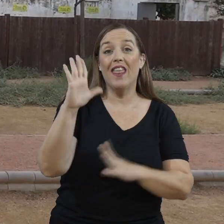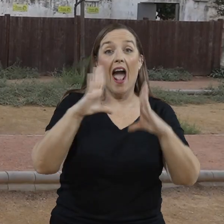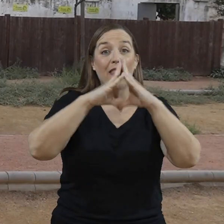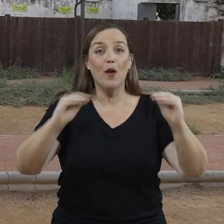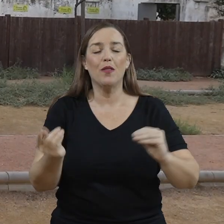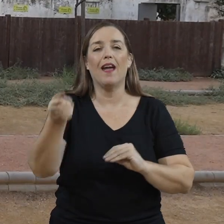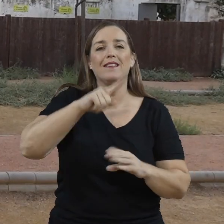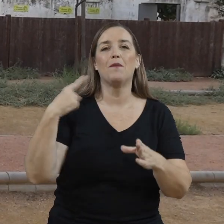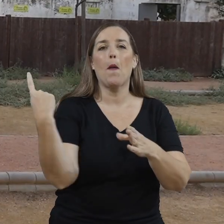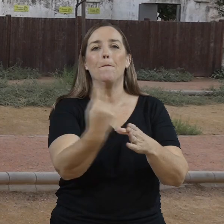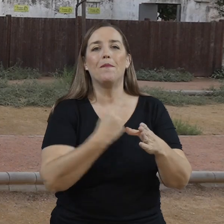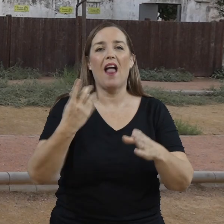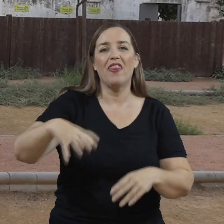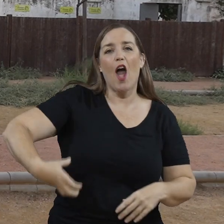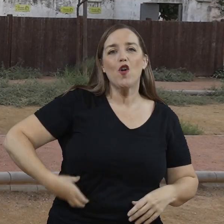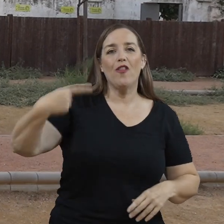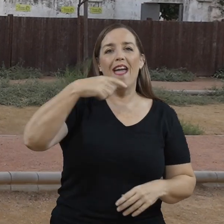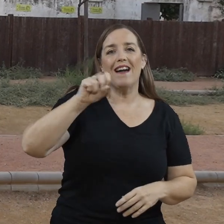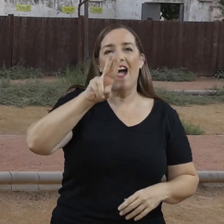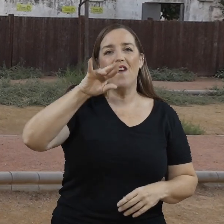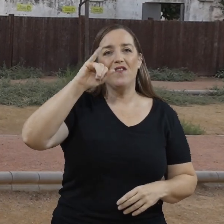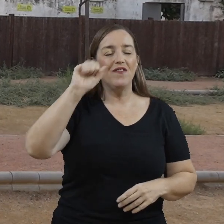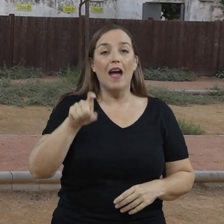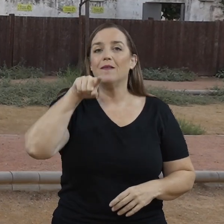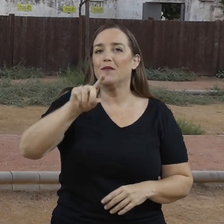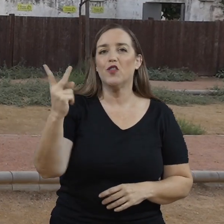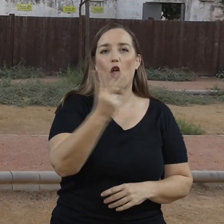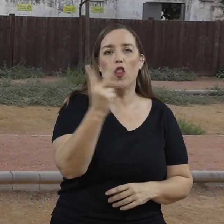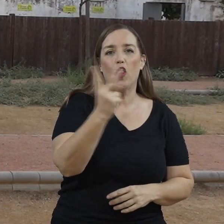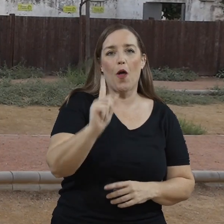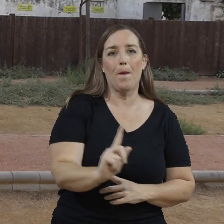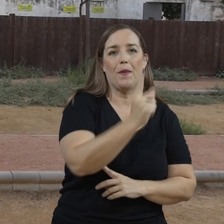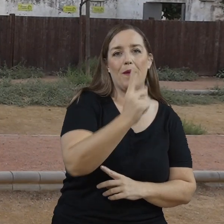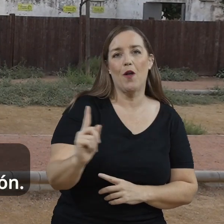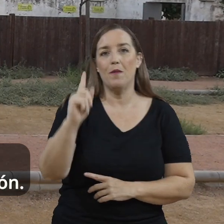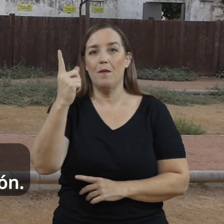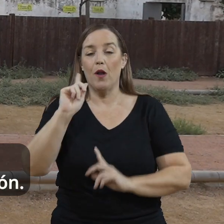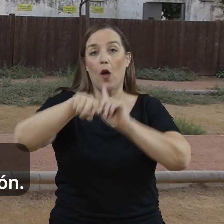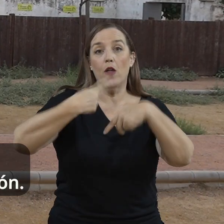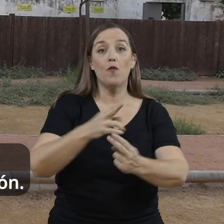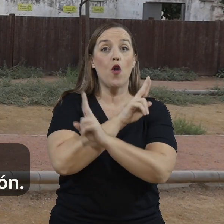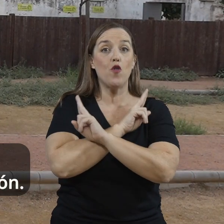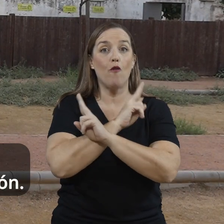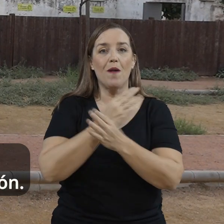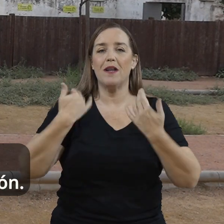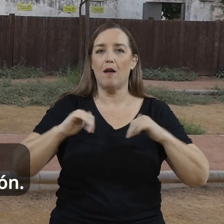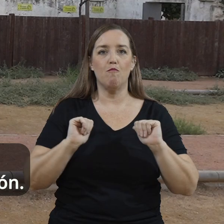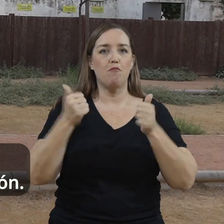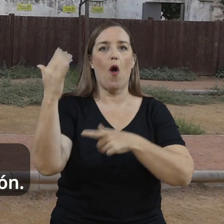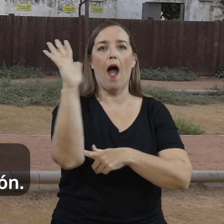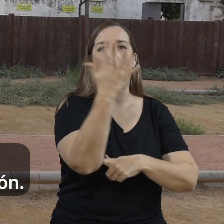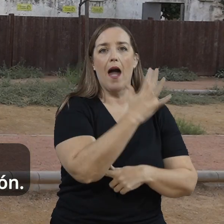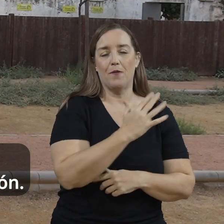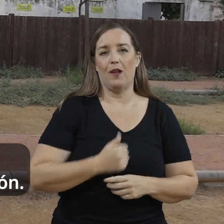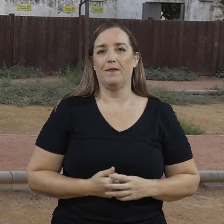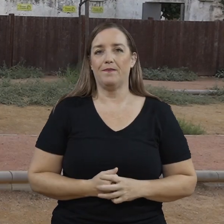El Cine Andalucía y la Plaza del Conde Gavía serán los dos primeros y la idea es que en noviembre empiecen a realizarse las plantaciones de